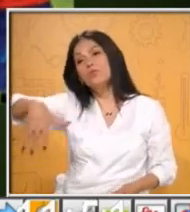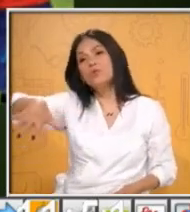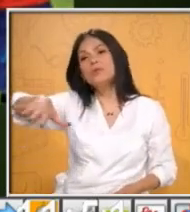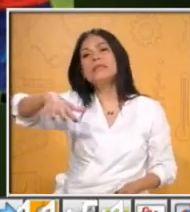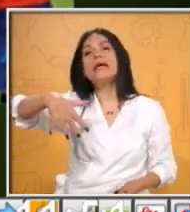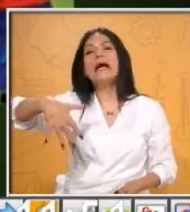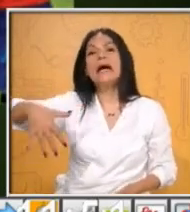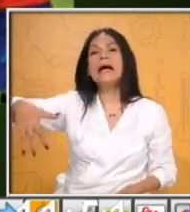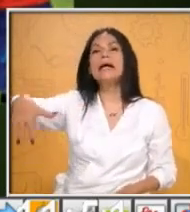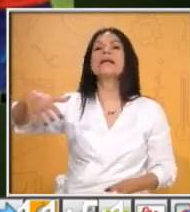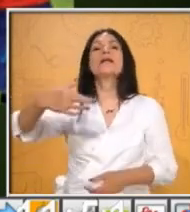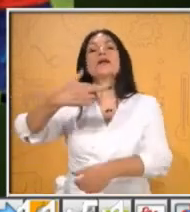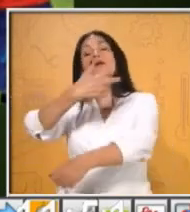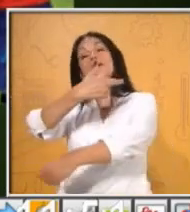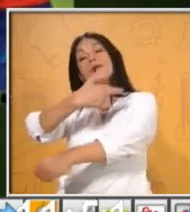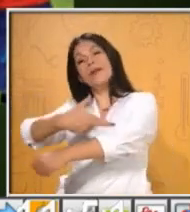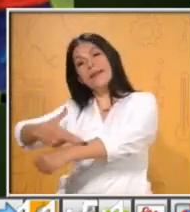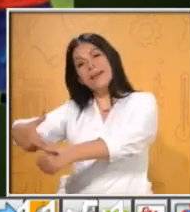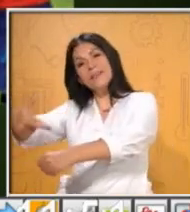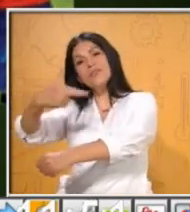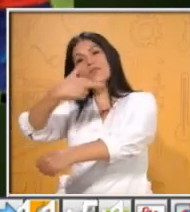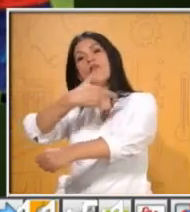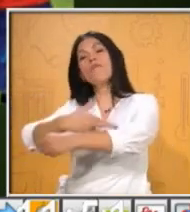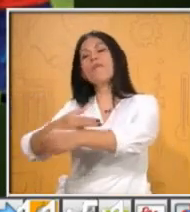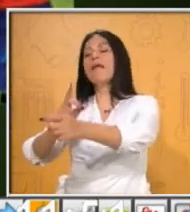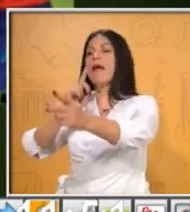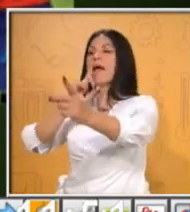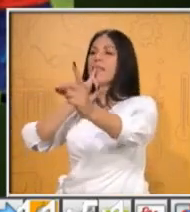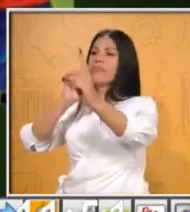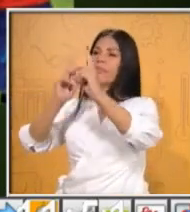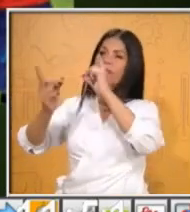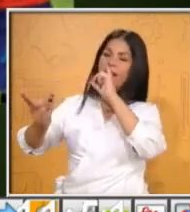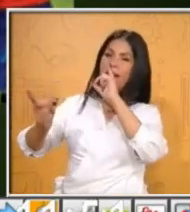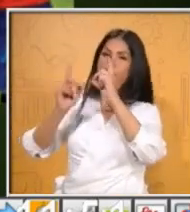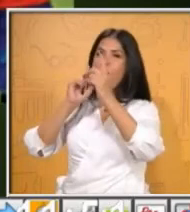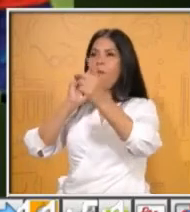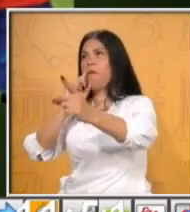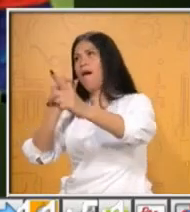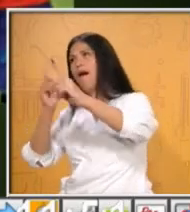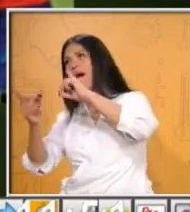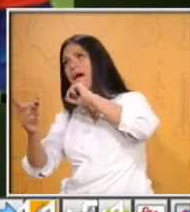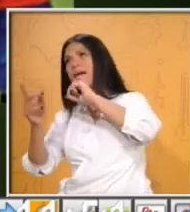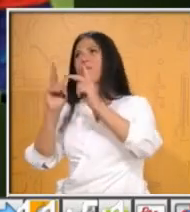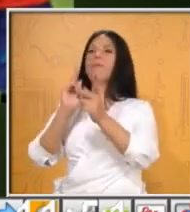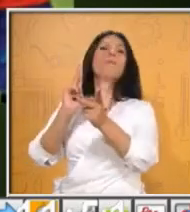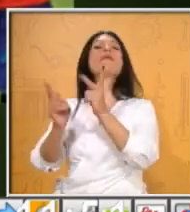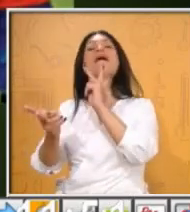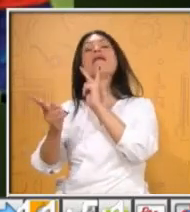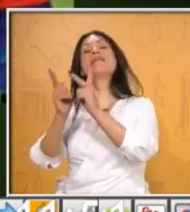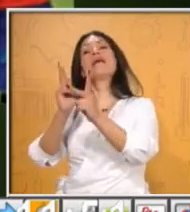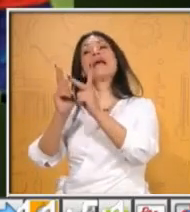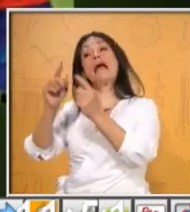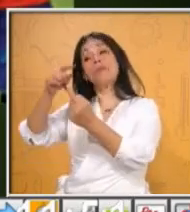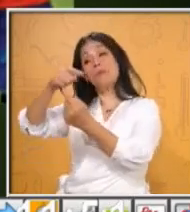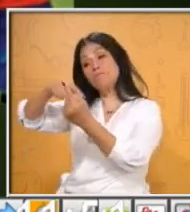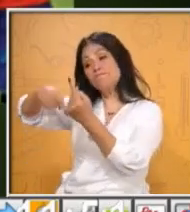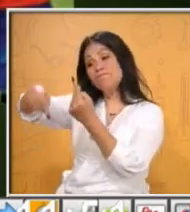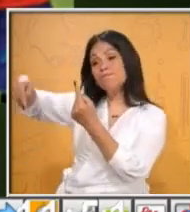Lo mejor es tratar de dialogar, de platicar sobre el tema. Ah, y llegar a un acuerdo.